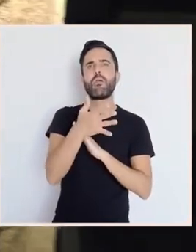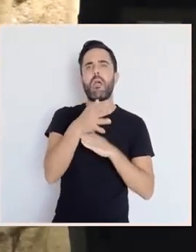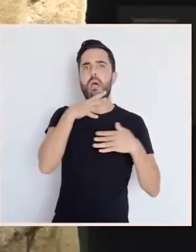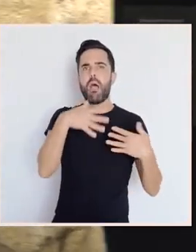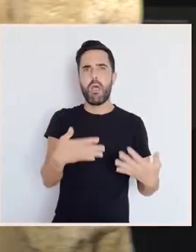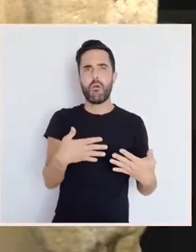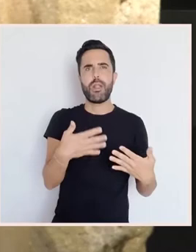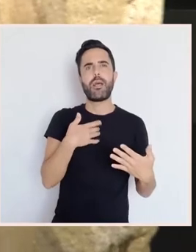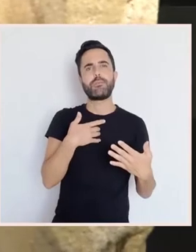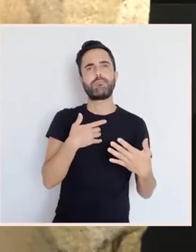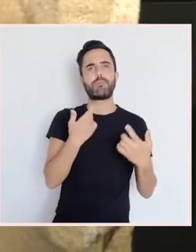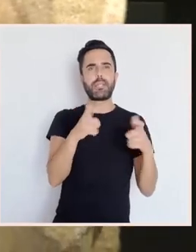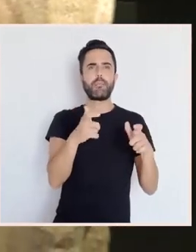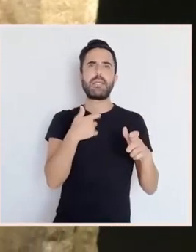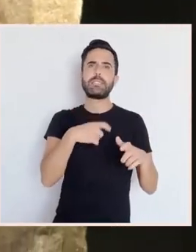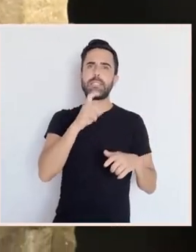complicada